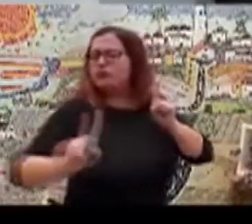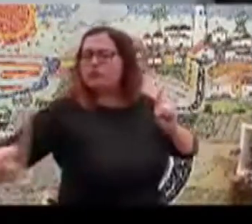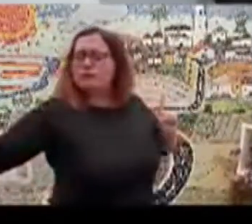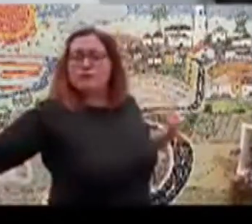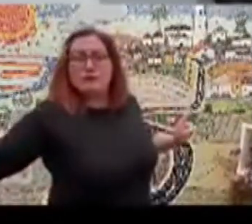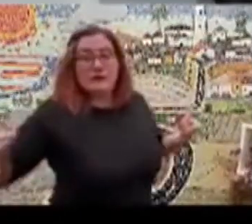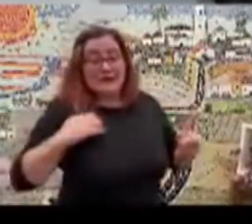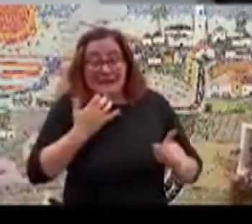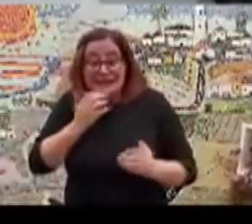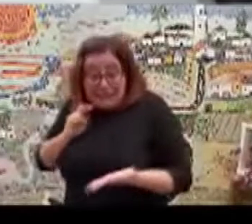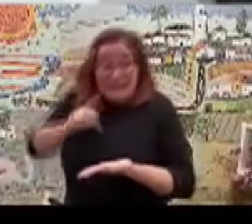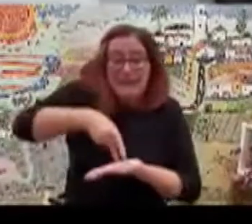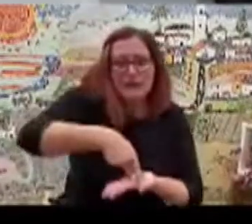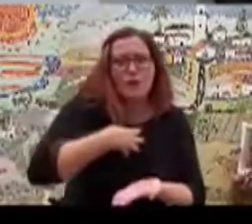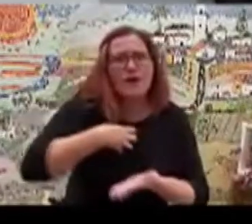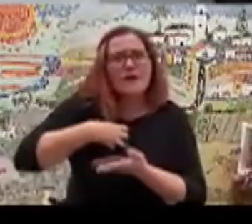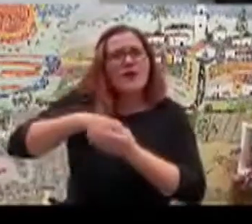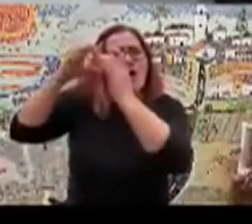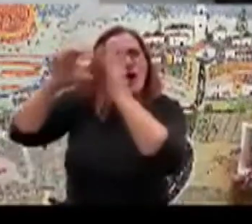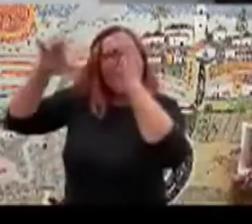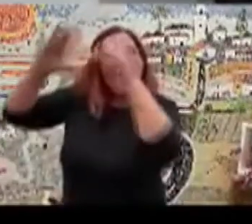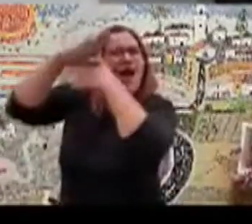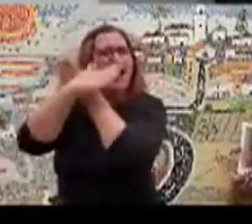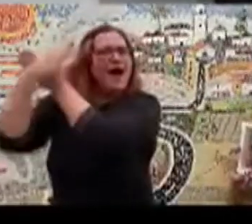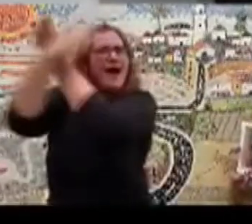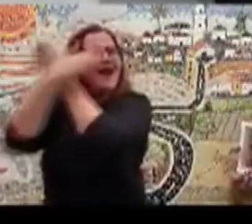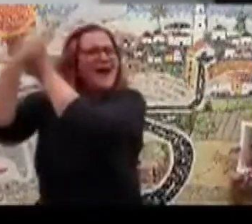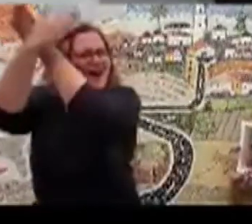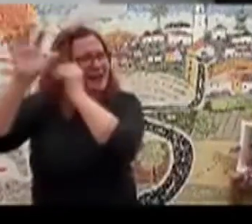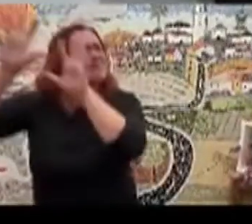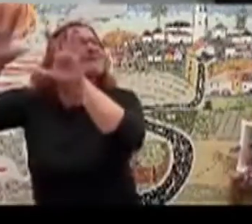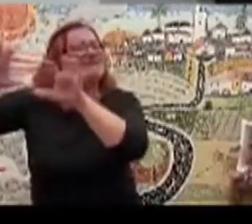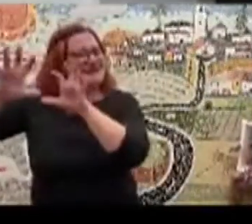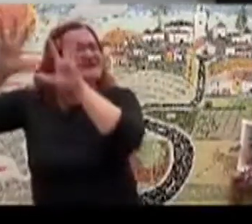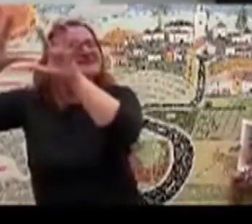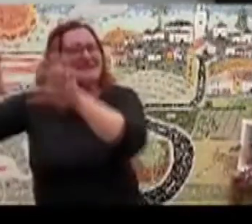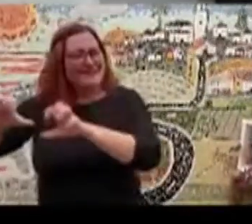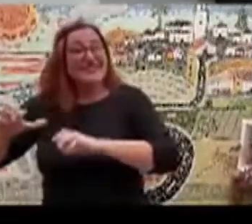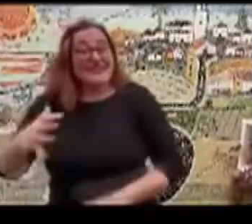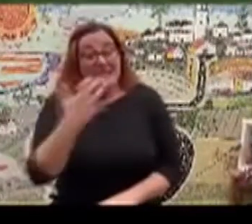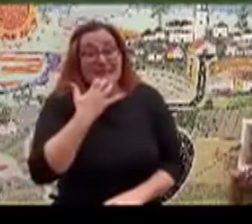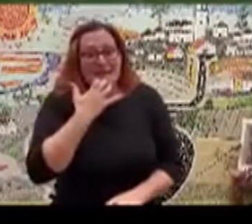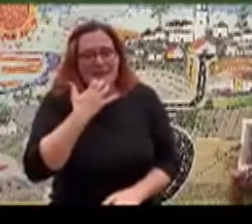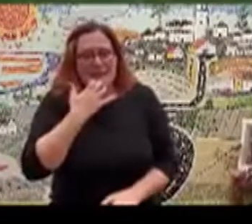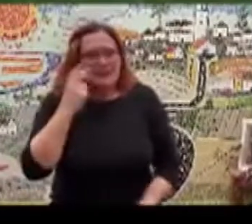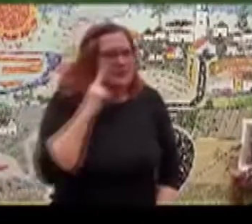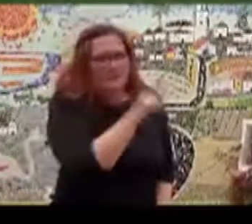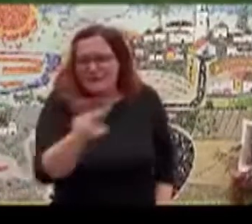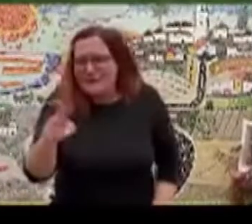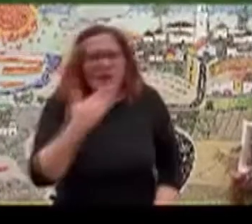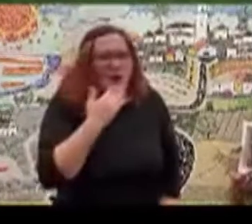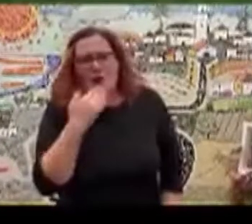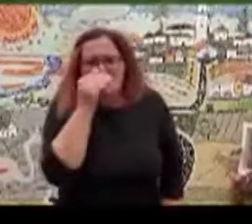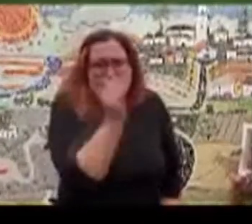si alguien detiene mis pies, aprendería a volar. Y si miro